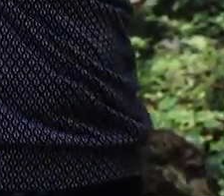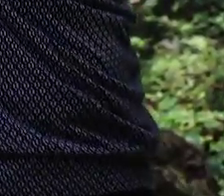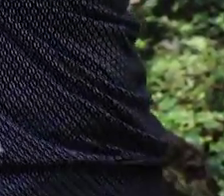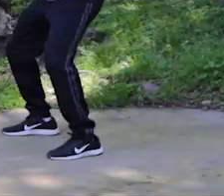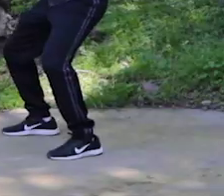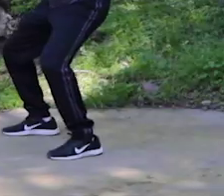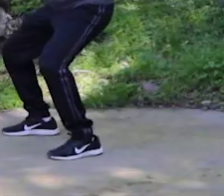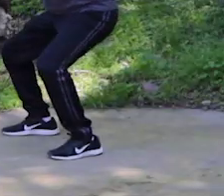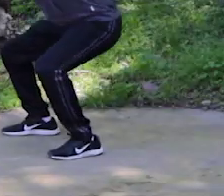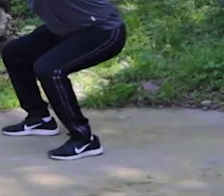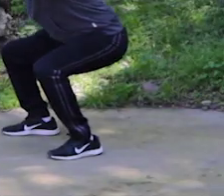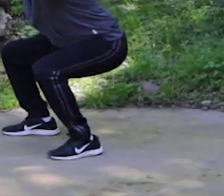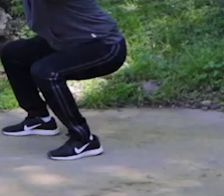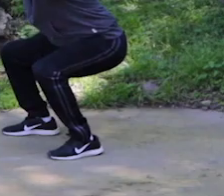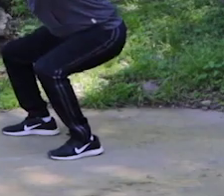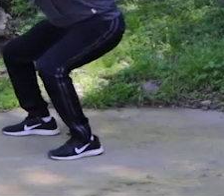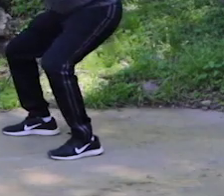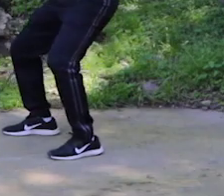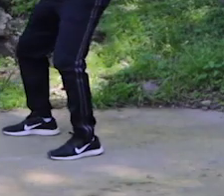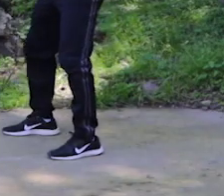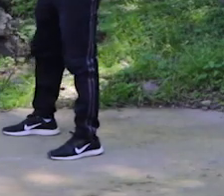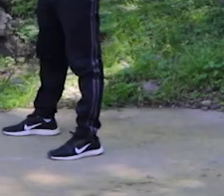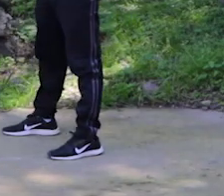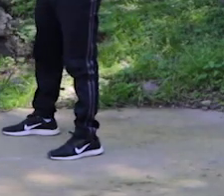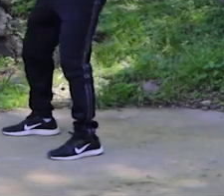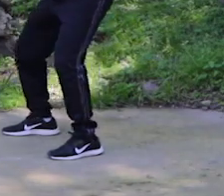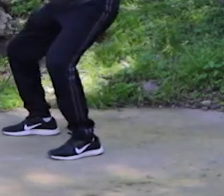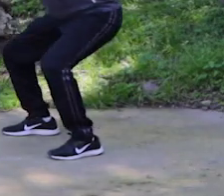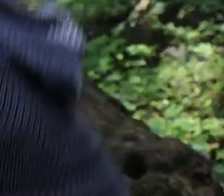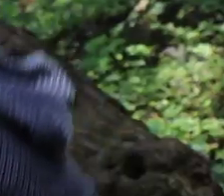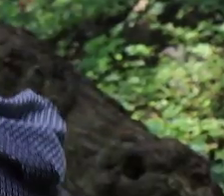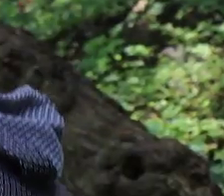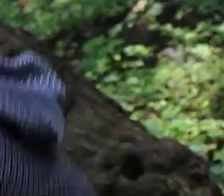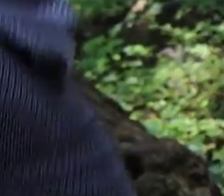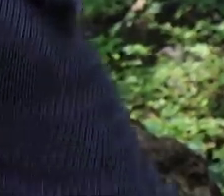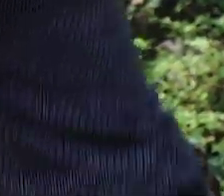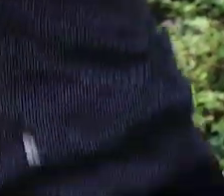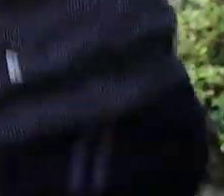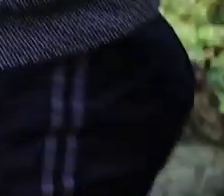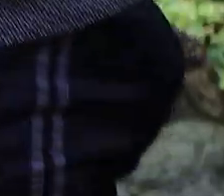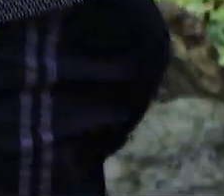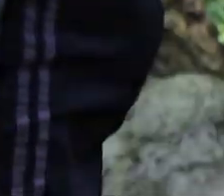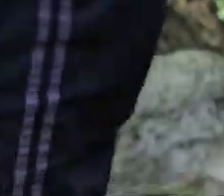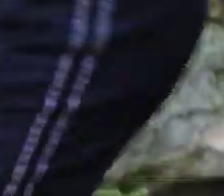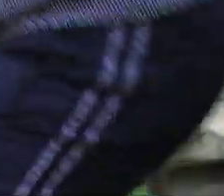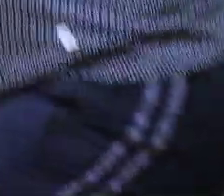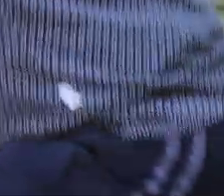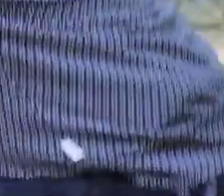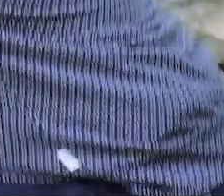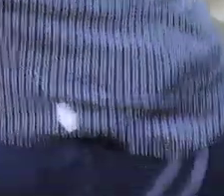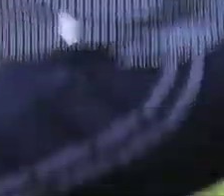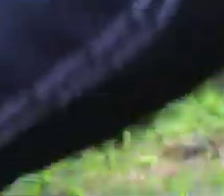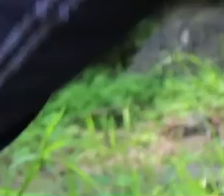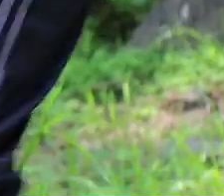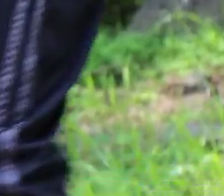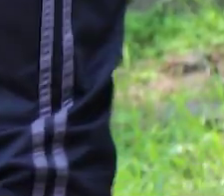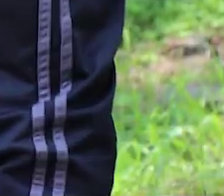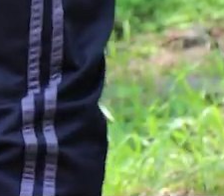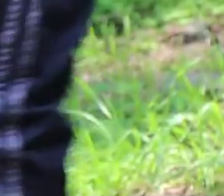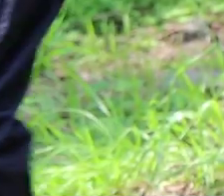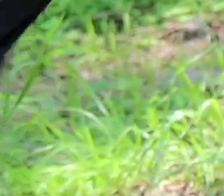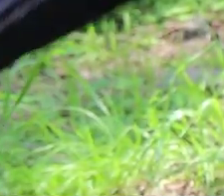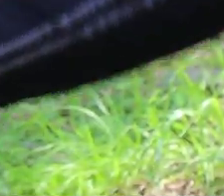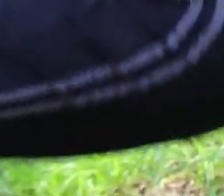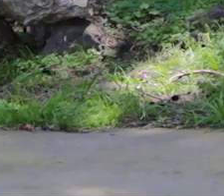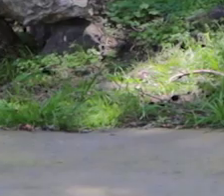y bajamos. Flexionamos rodilla. 90. Bien. Exactamente. Arriba.